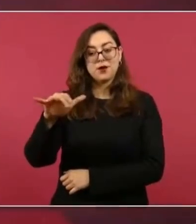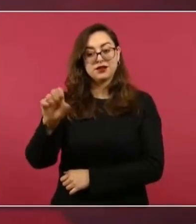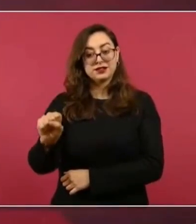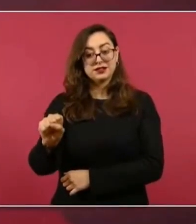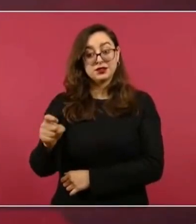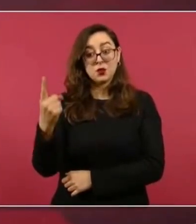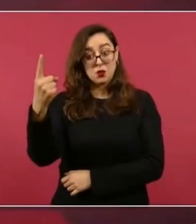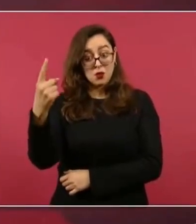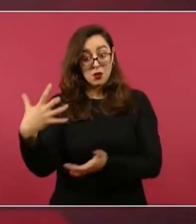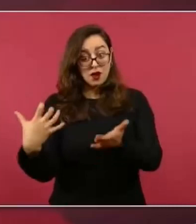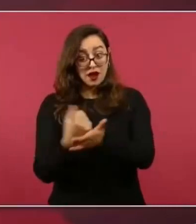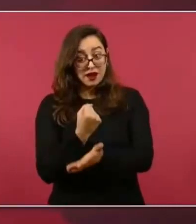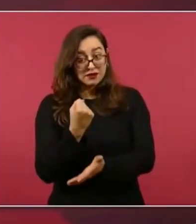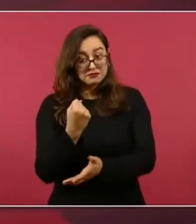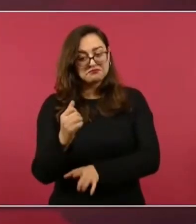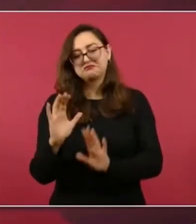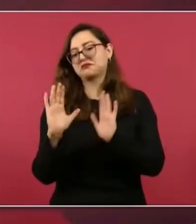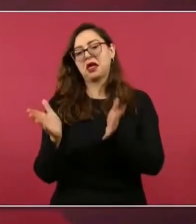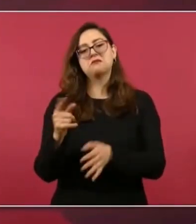en Mochis, ya.